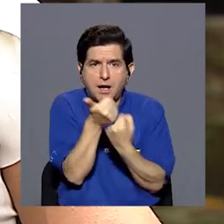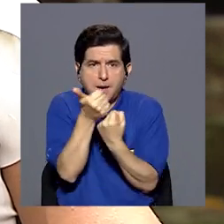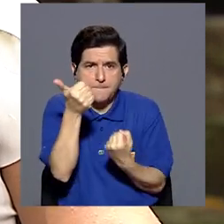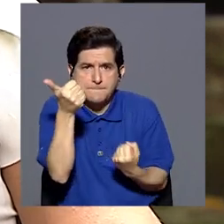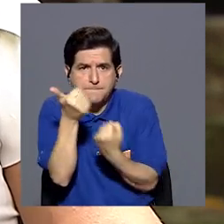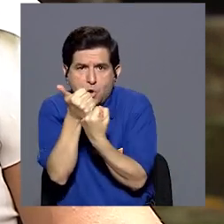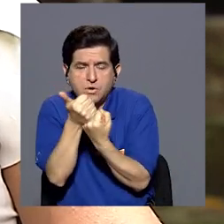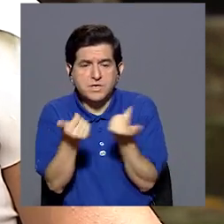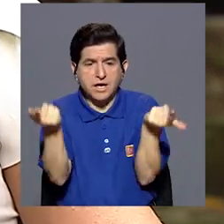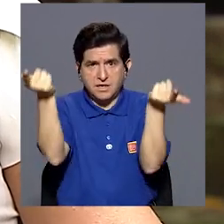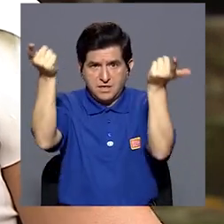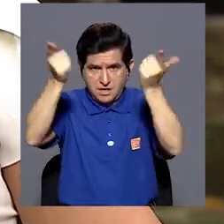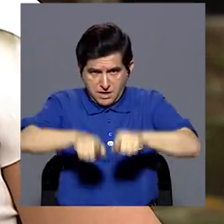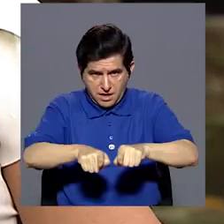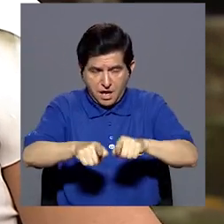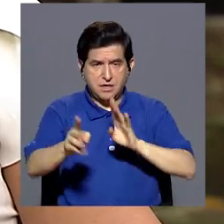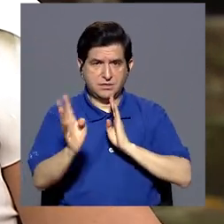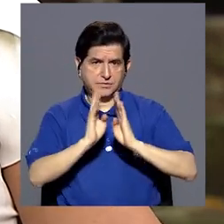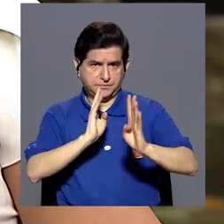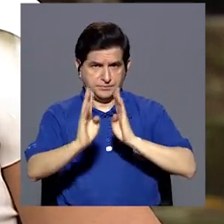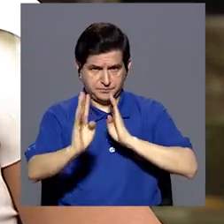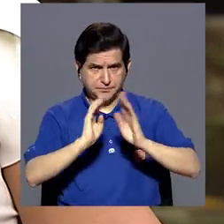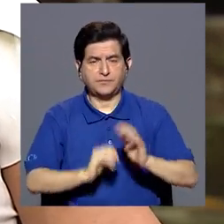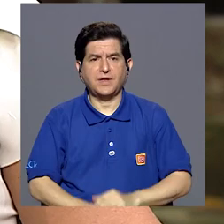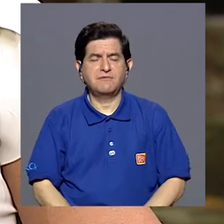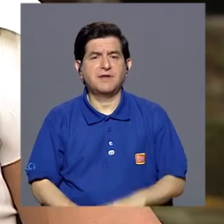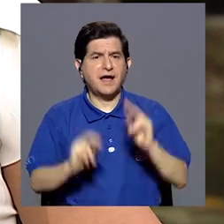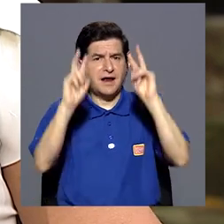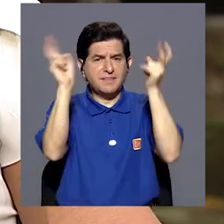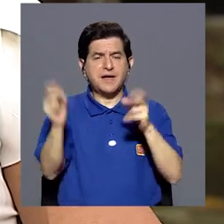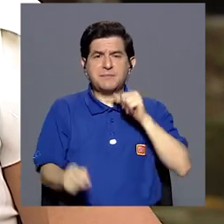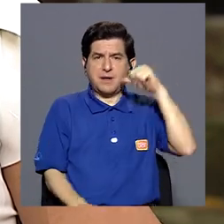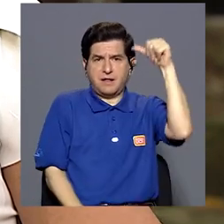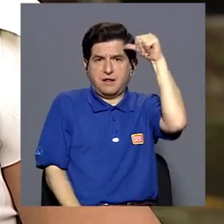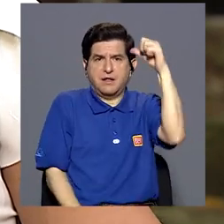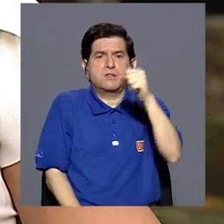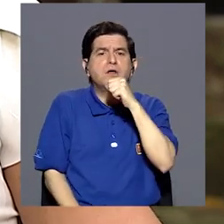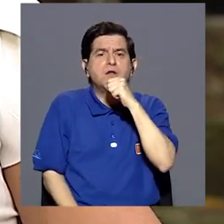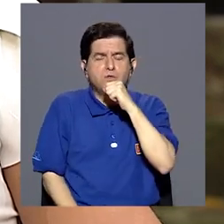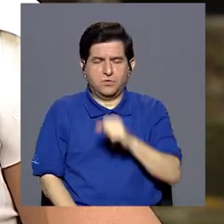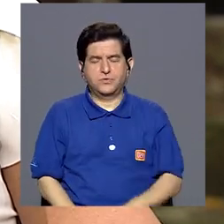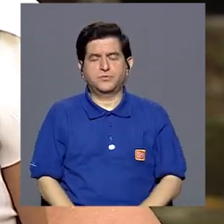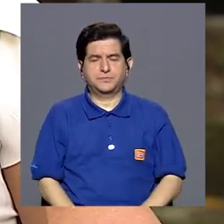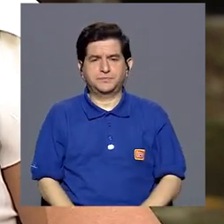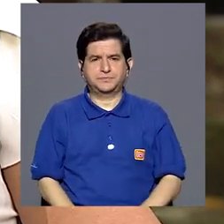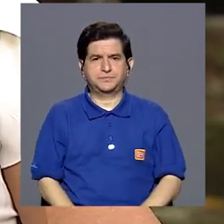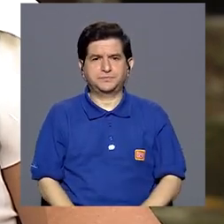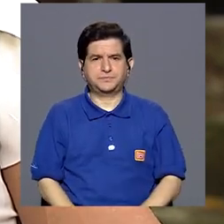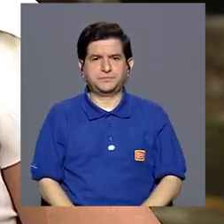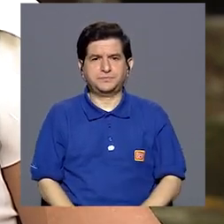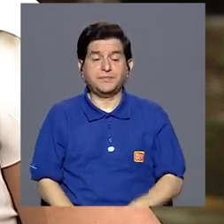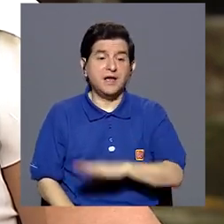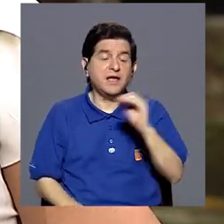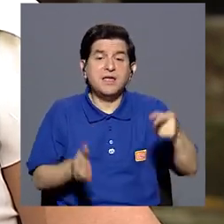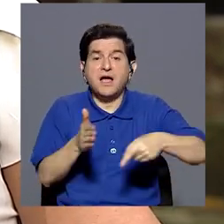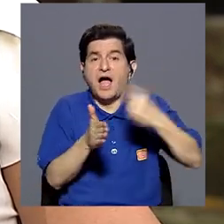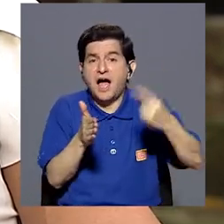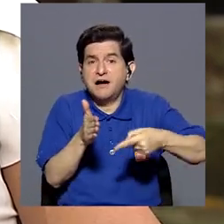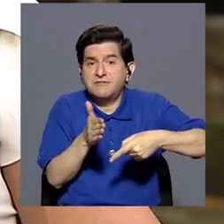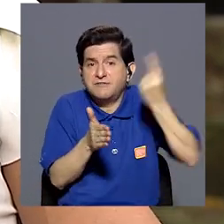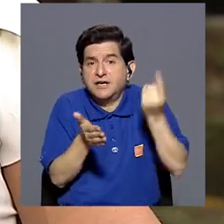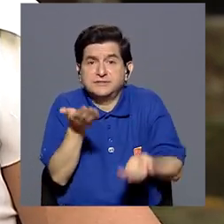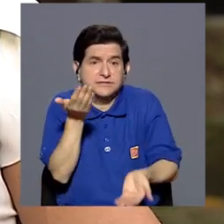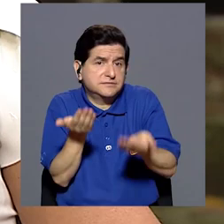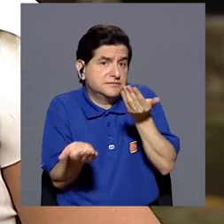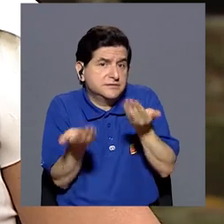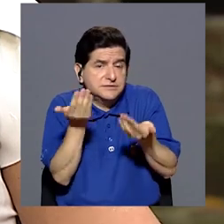apoyando, en este caso, que estamos hablando del tema de adulto mayor a adultos mayores, ¿verdad? Y, veces,